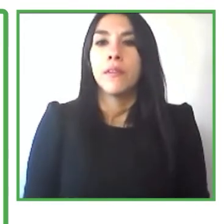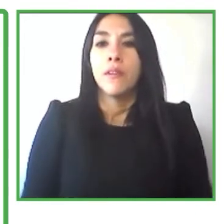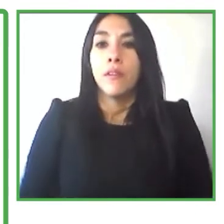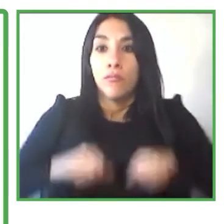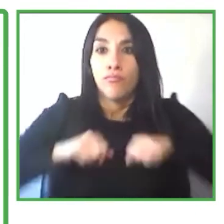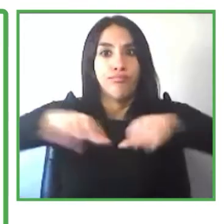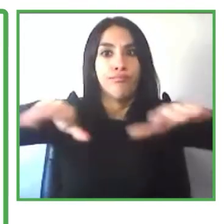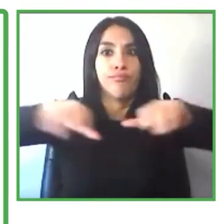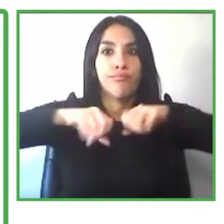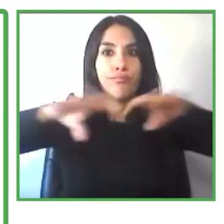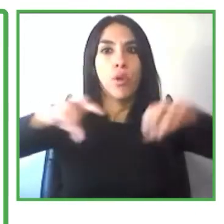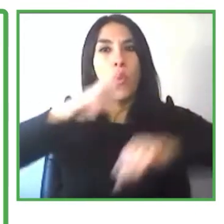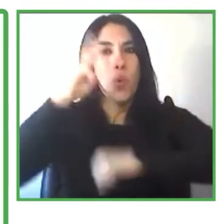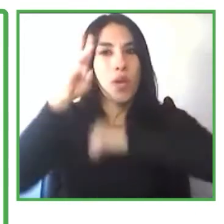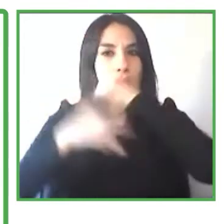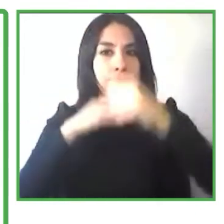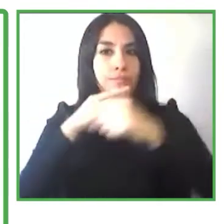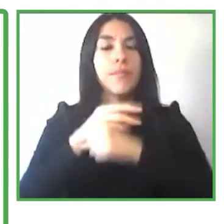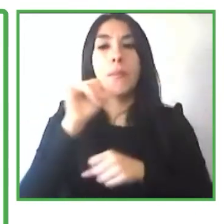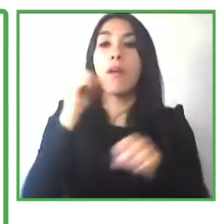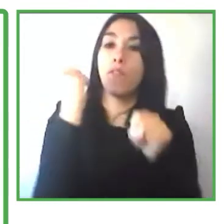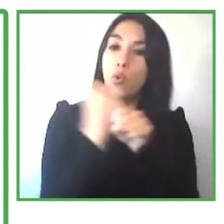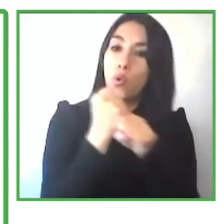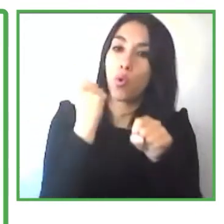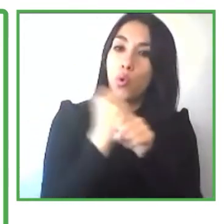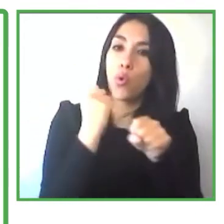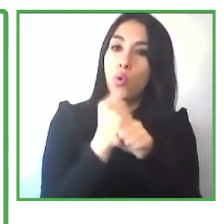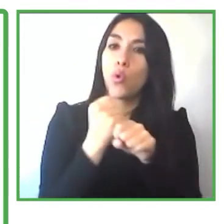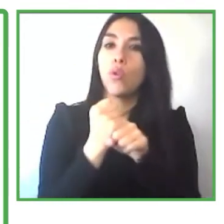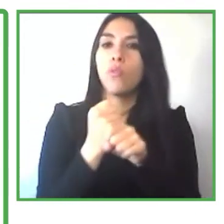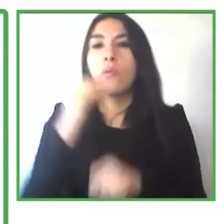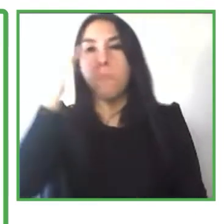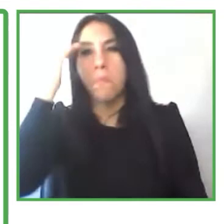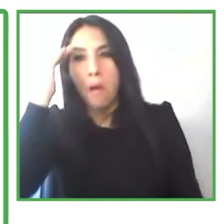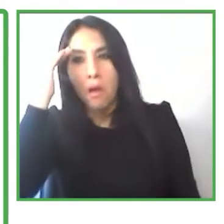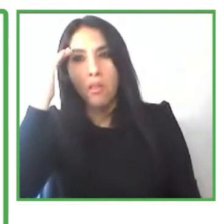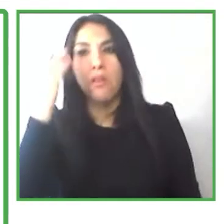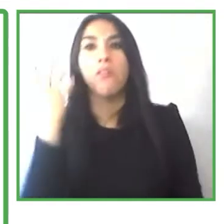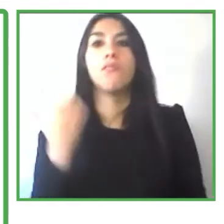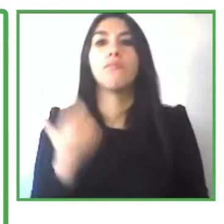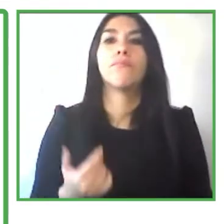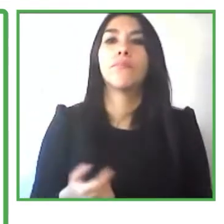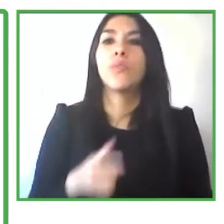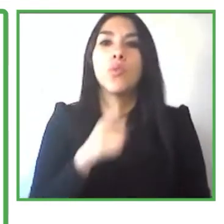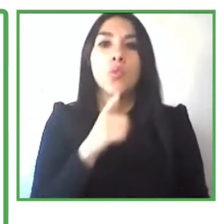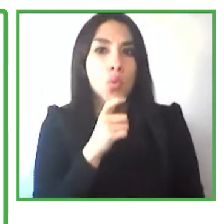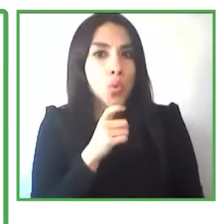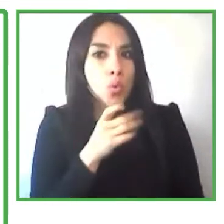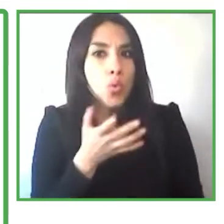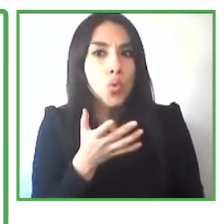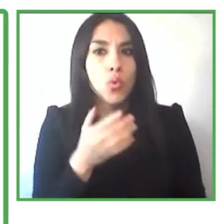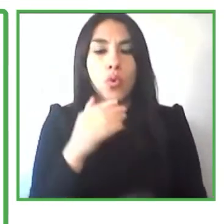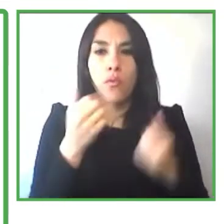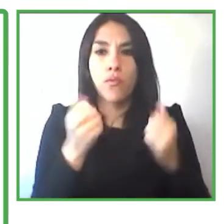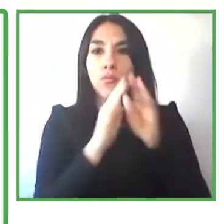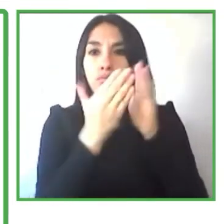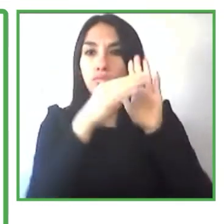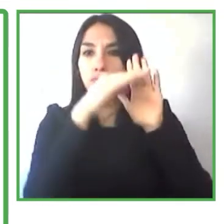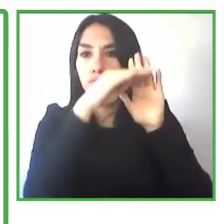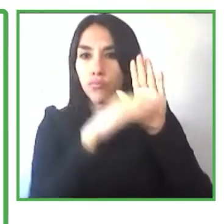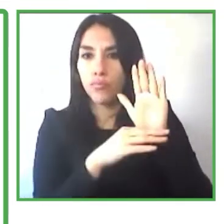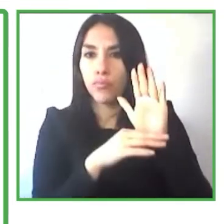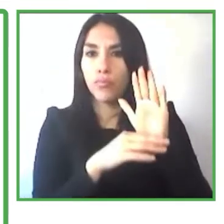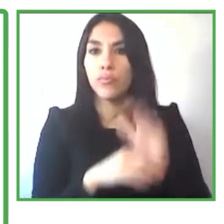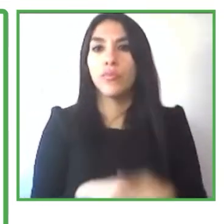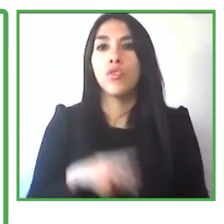salud mental tenemos un informe disponible de 2016 en el sitio web y que es lo que es apreciado por muchas empresas es una